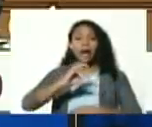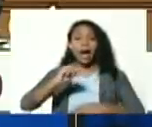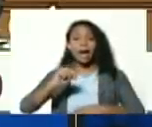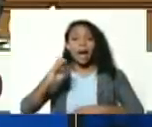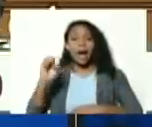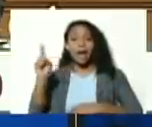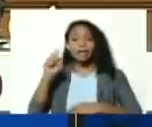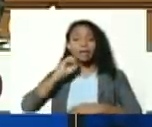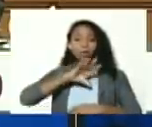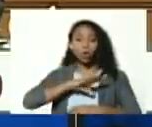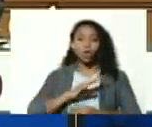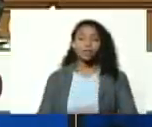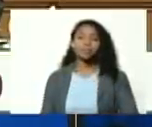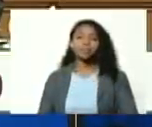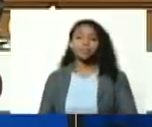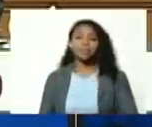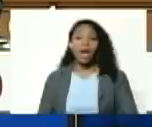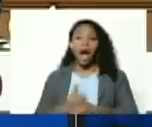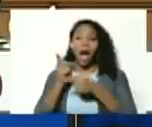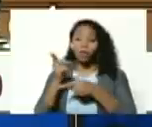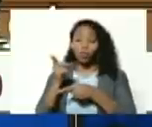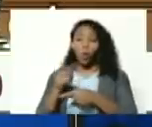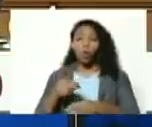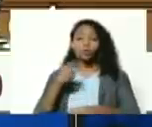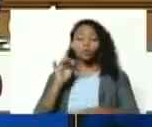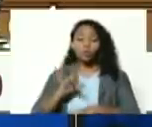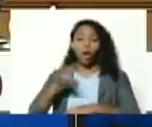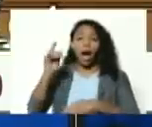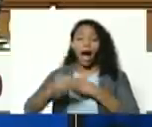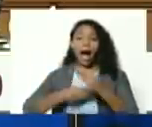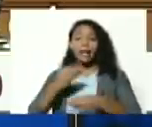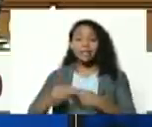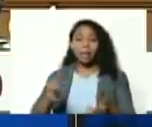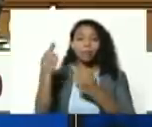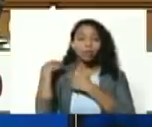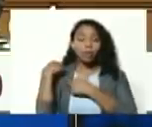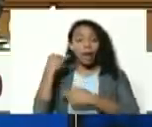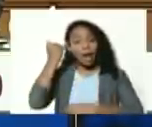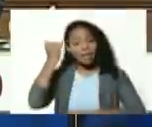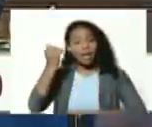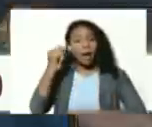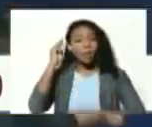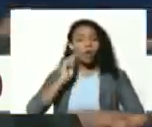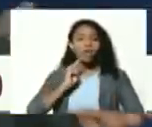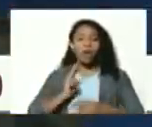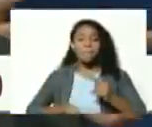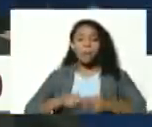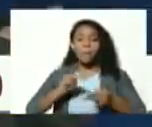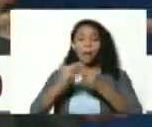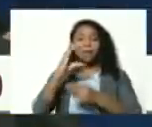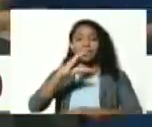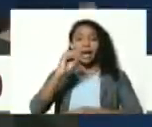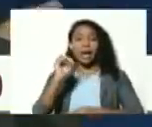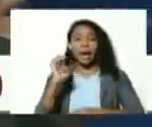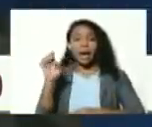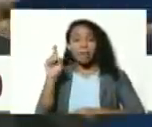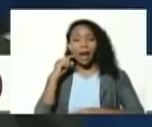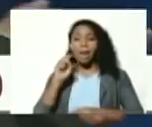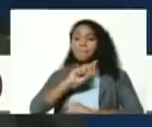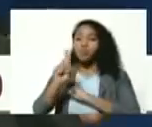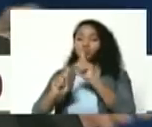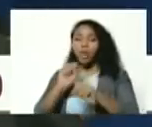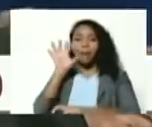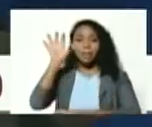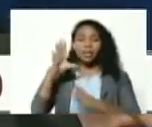histórico te toca construir un consejo nacional en las ideas de bolívar para consultar a la patria de